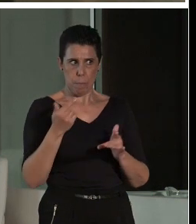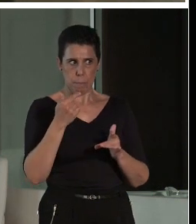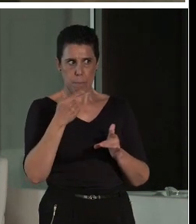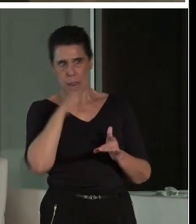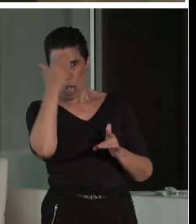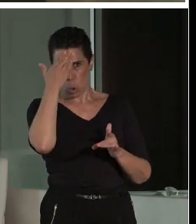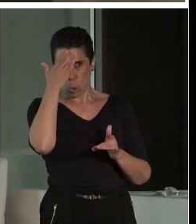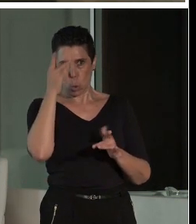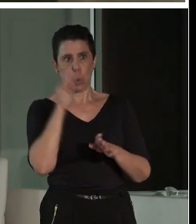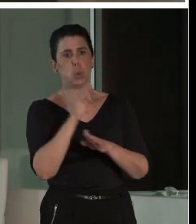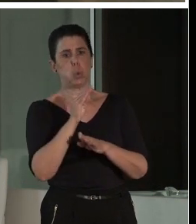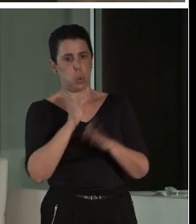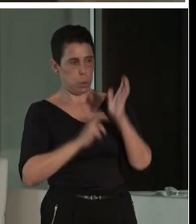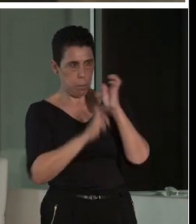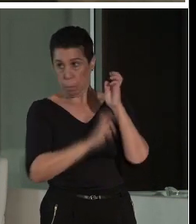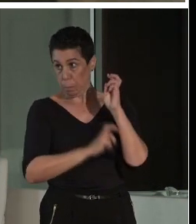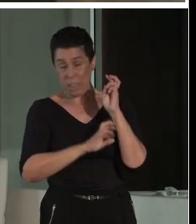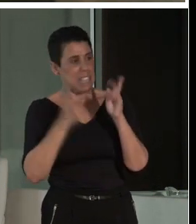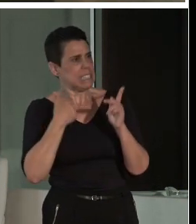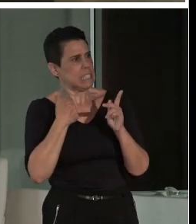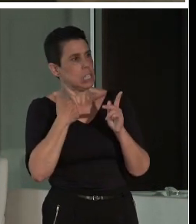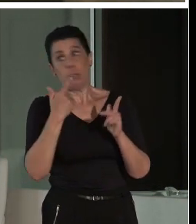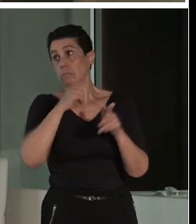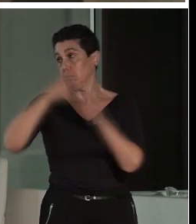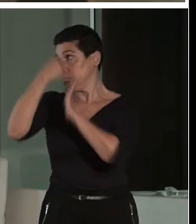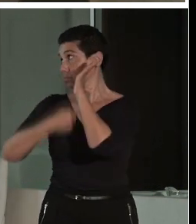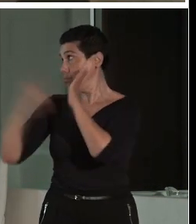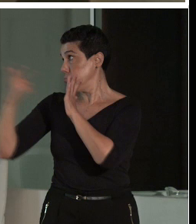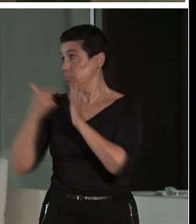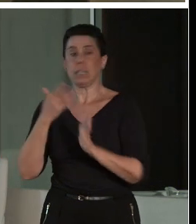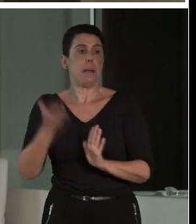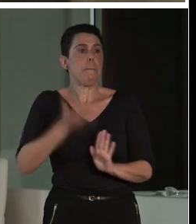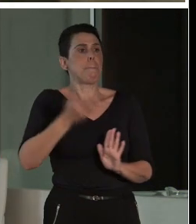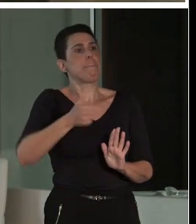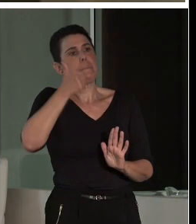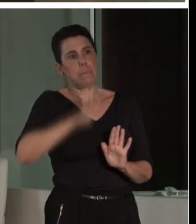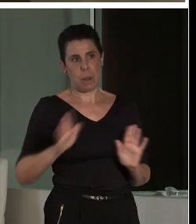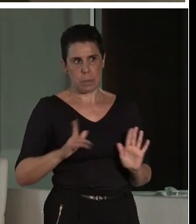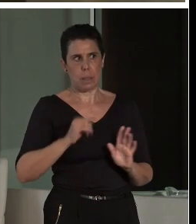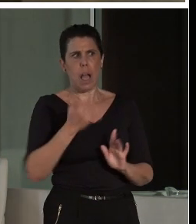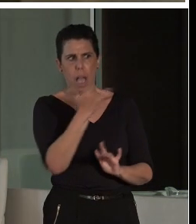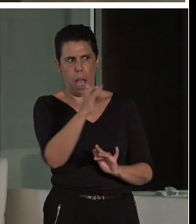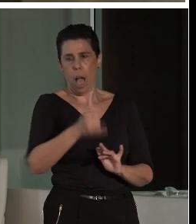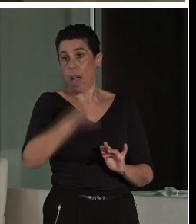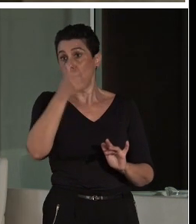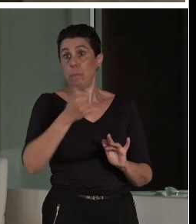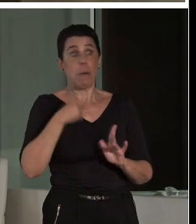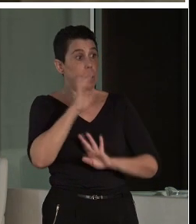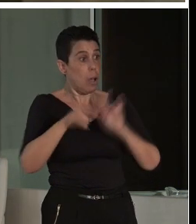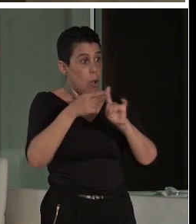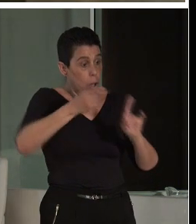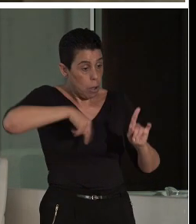Está conformado por varias instituciones, yo he puesto ahí las fundamentales, pero hay alguna más. Y nuestros objetivos